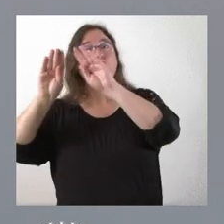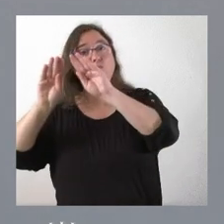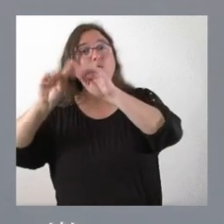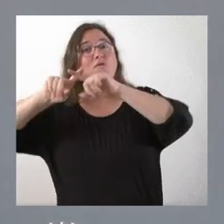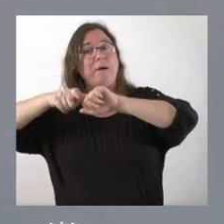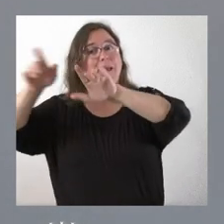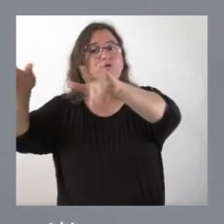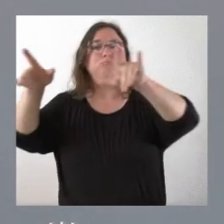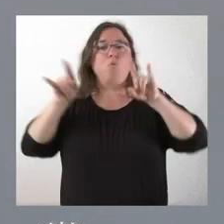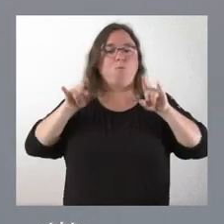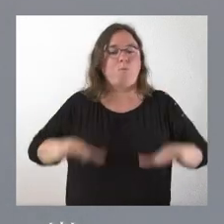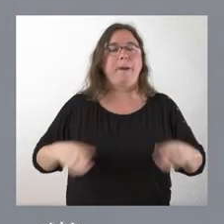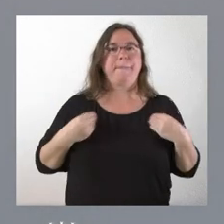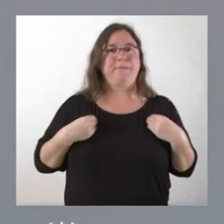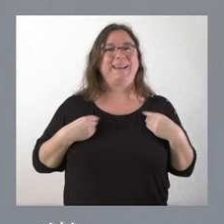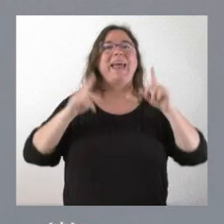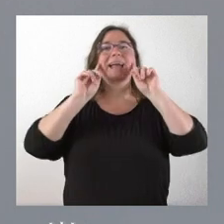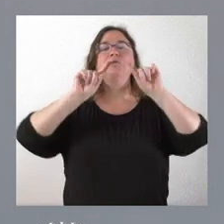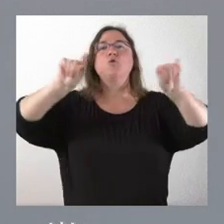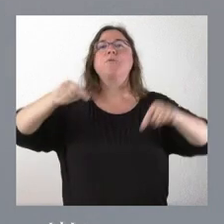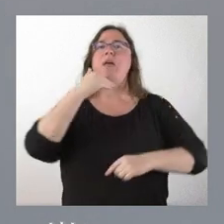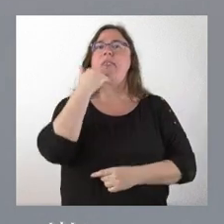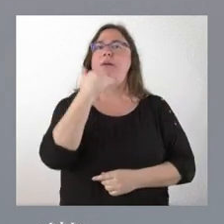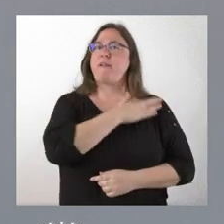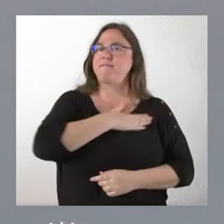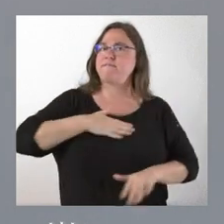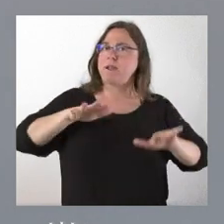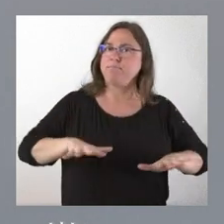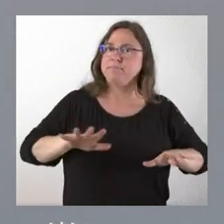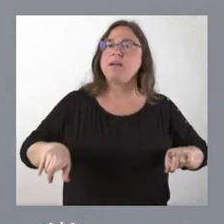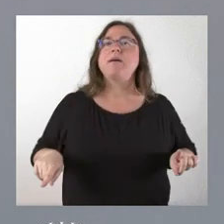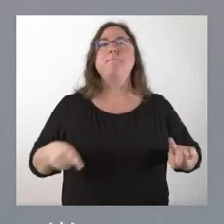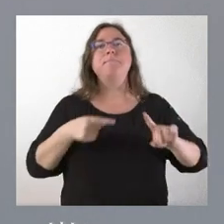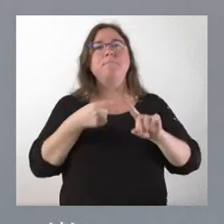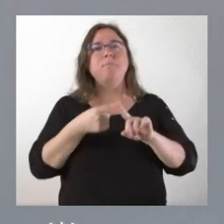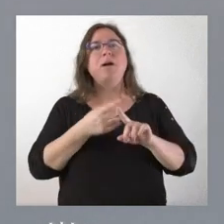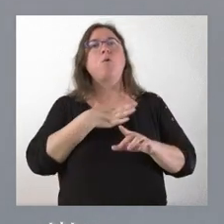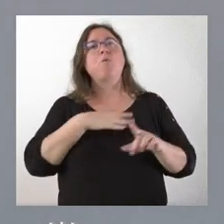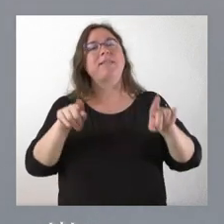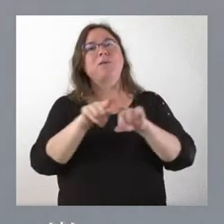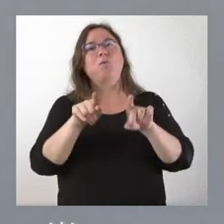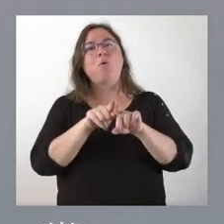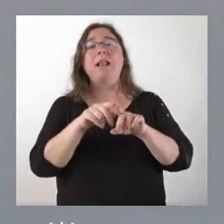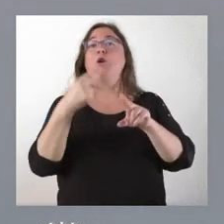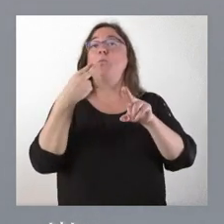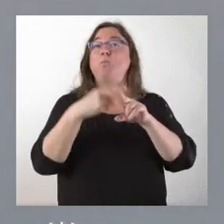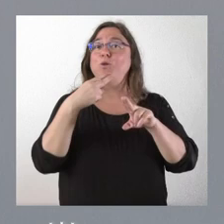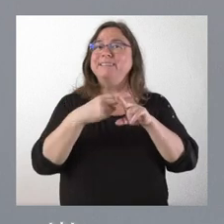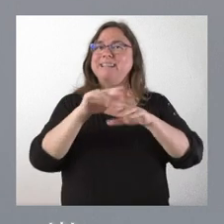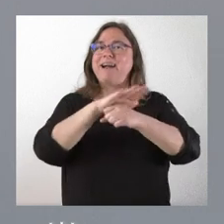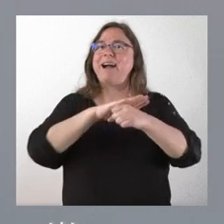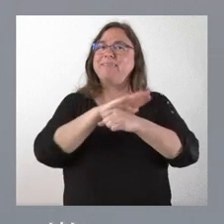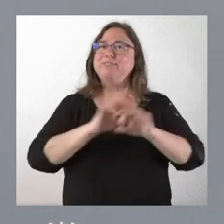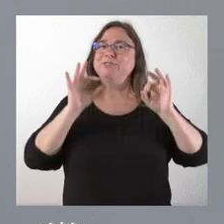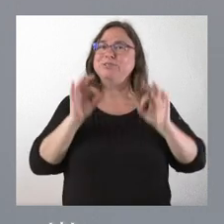comunidad autónoma, en este caso en la provincia de Zamora, y se puedan también engrosar las políticas en el ámbito de